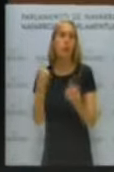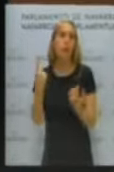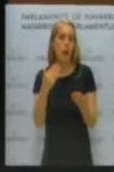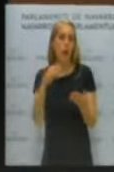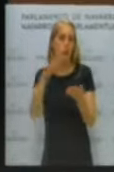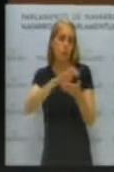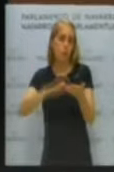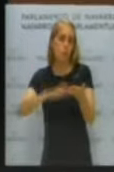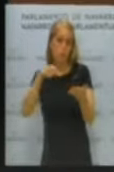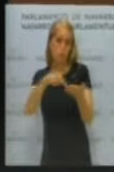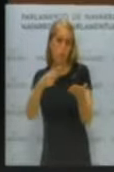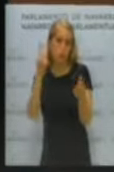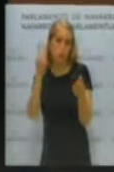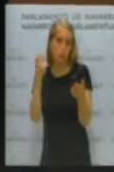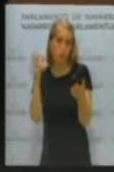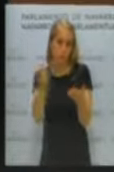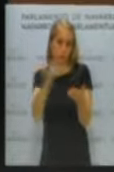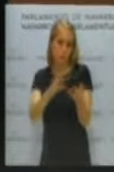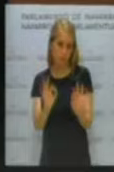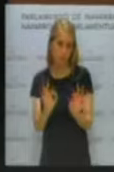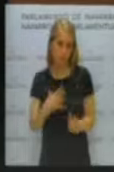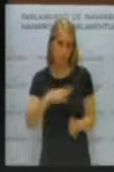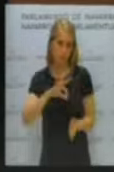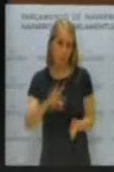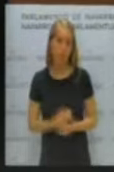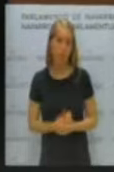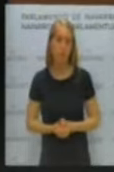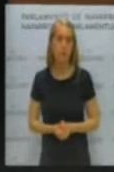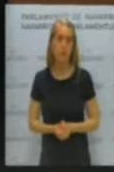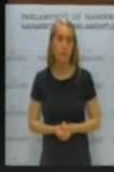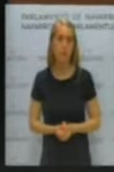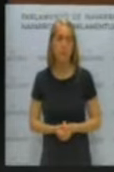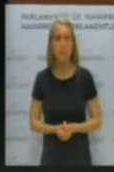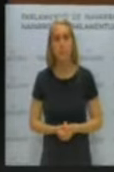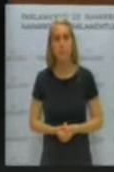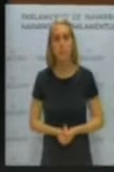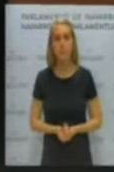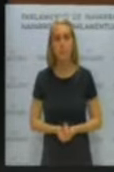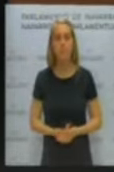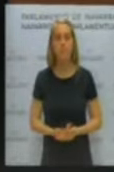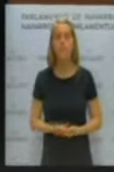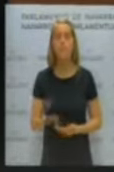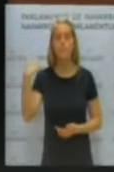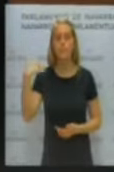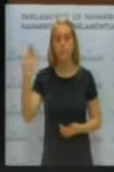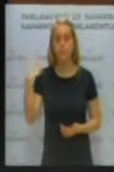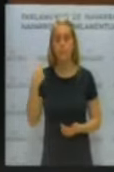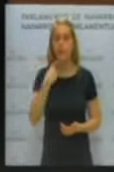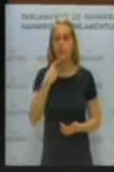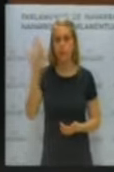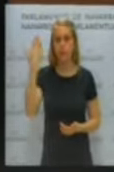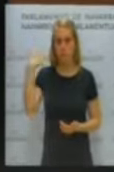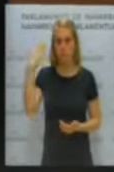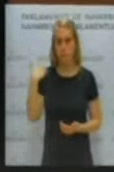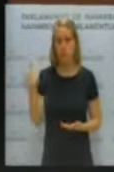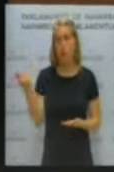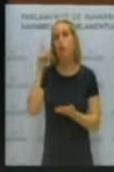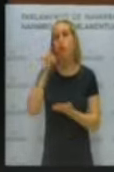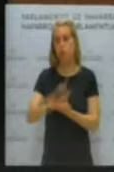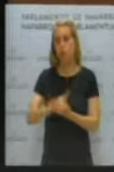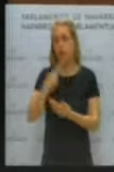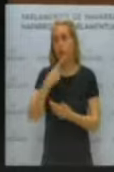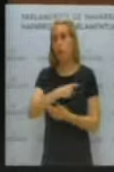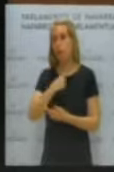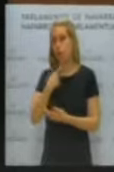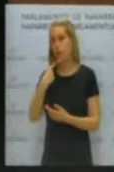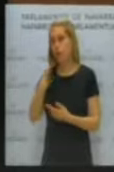materias en la ley. Y como ya señalamos, en su día, lo volvimos a advertir en comisión